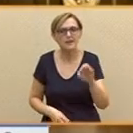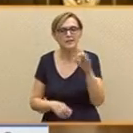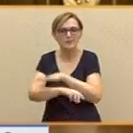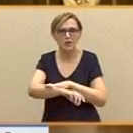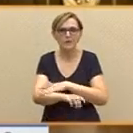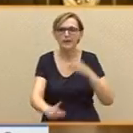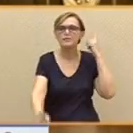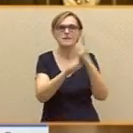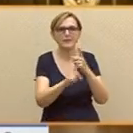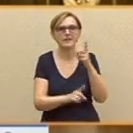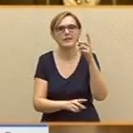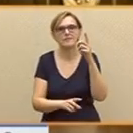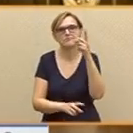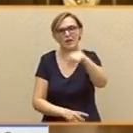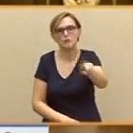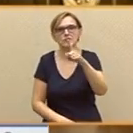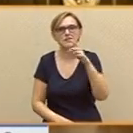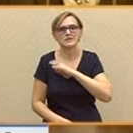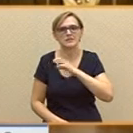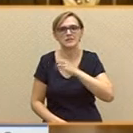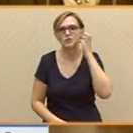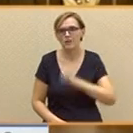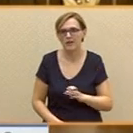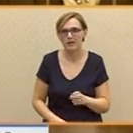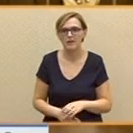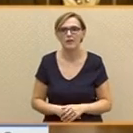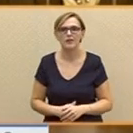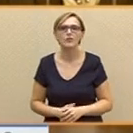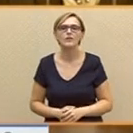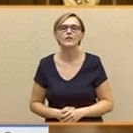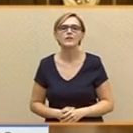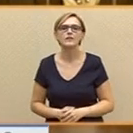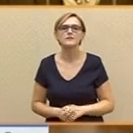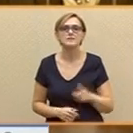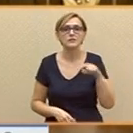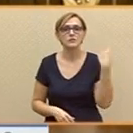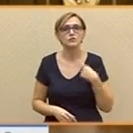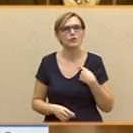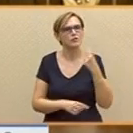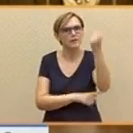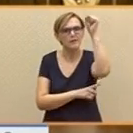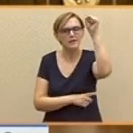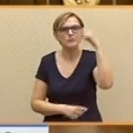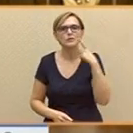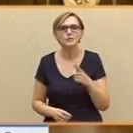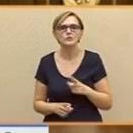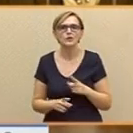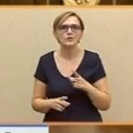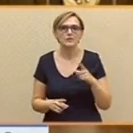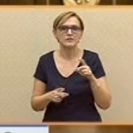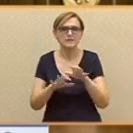ustedes, señor Rajoy. A muchos de ustedes les ofendió que algunos de nosotros levantáramos el puño en esta Cámara que por tanto tiempo